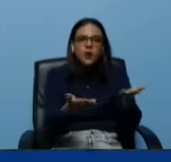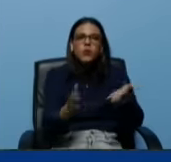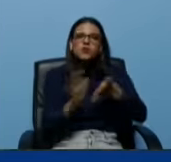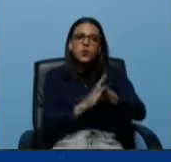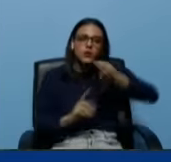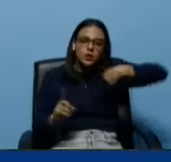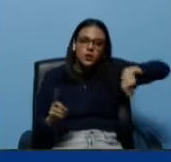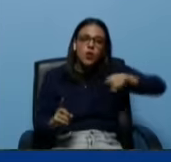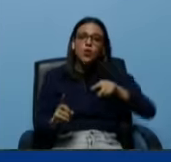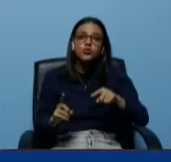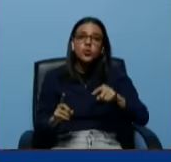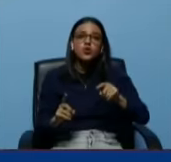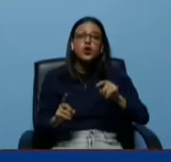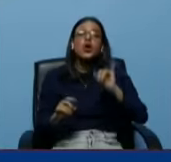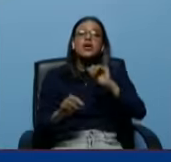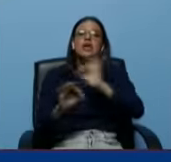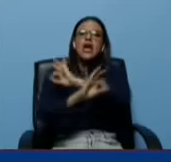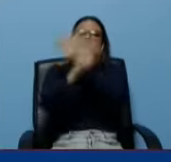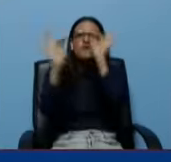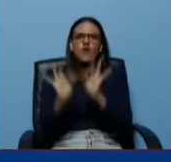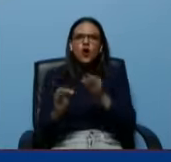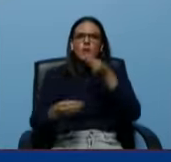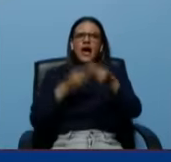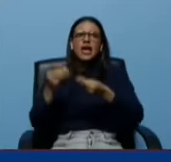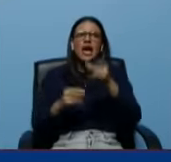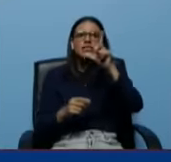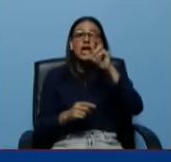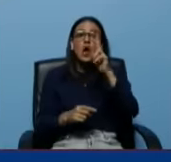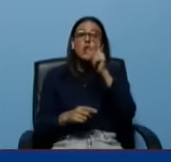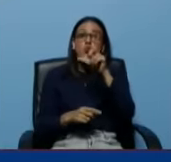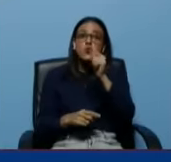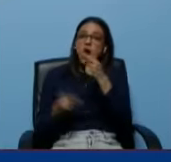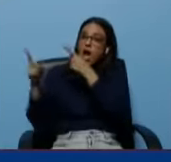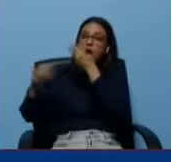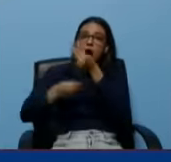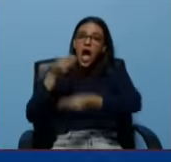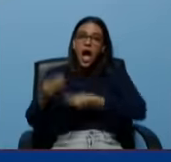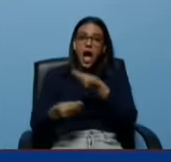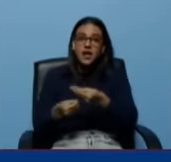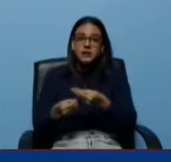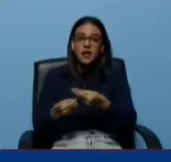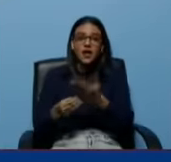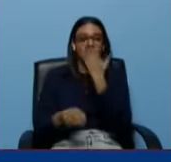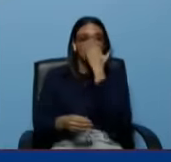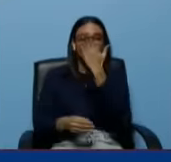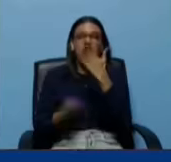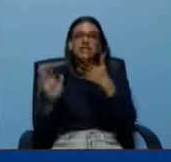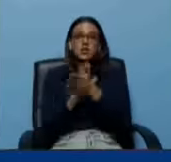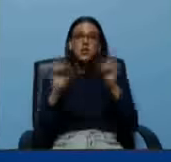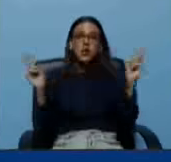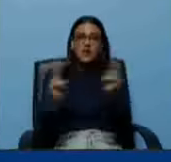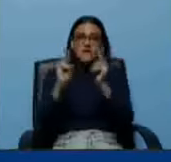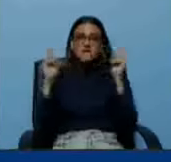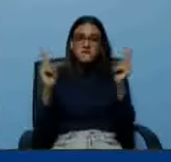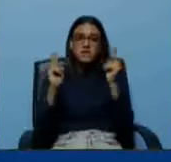forma en que te ha comportado Lula ante la victoria